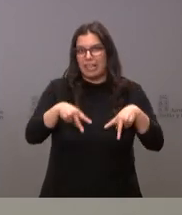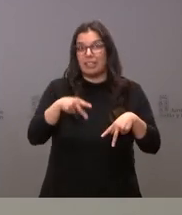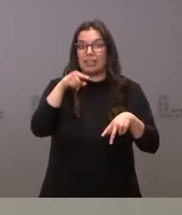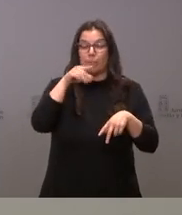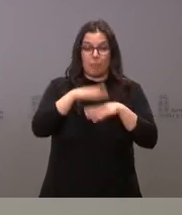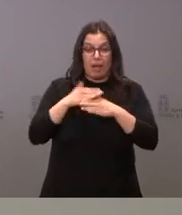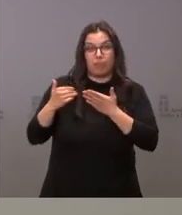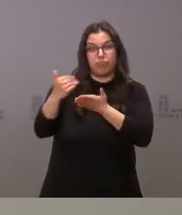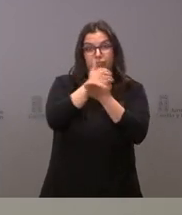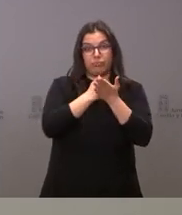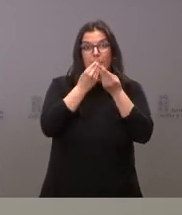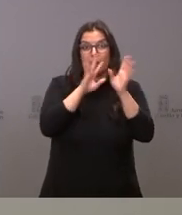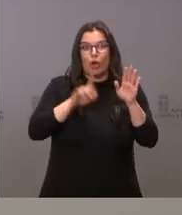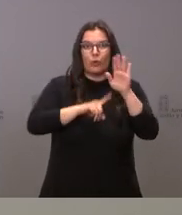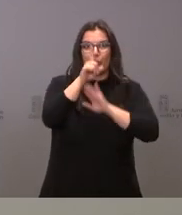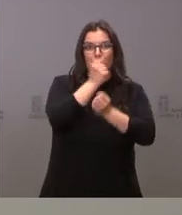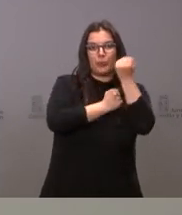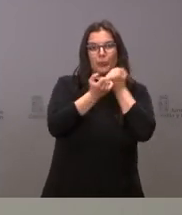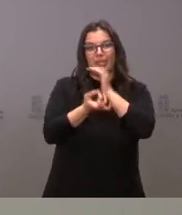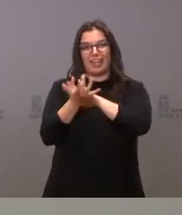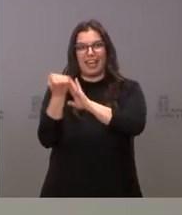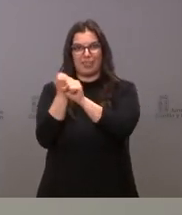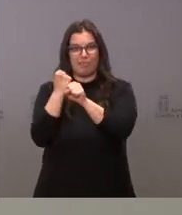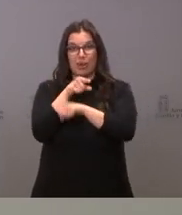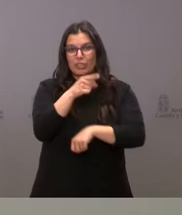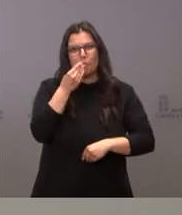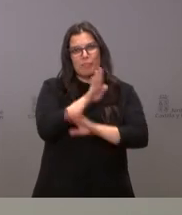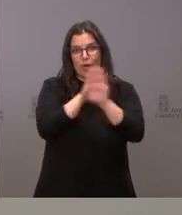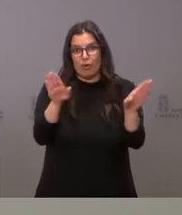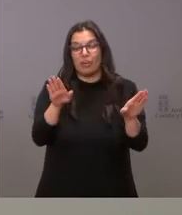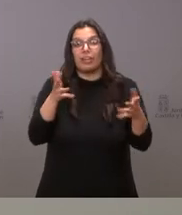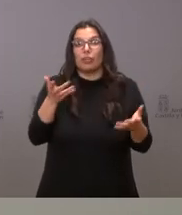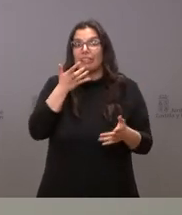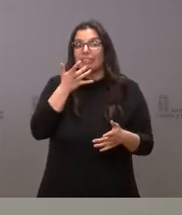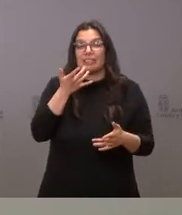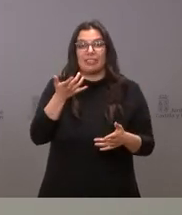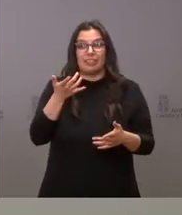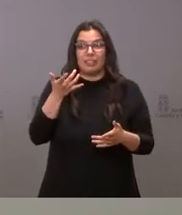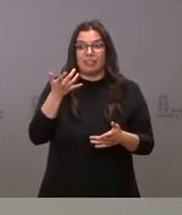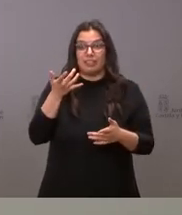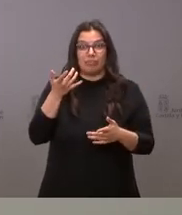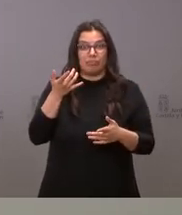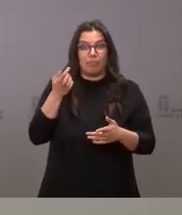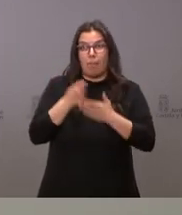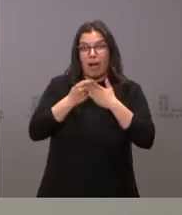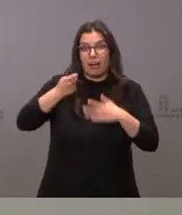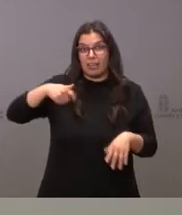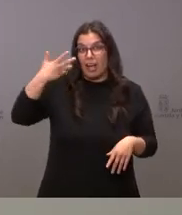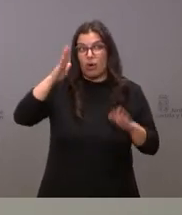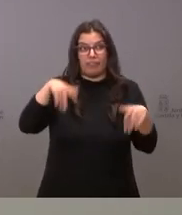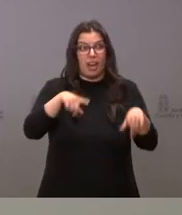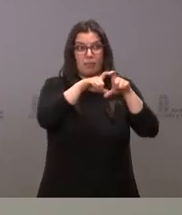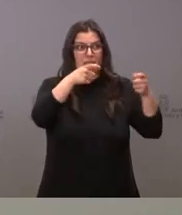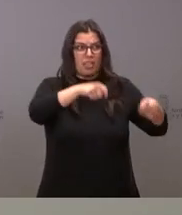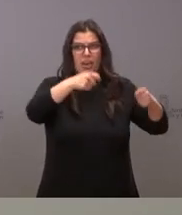la recaudación tributaria es el crecimiento económico y la creación de empleo por tanto cualquier medida que venga a destruir empleo o a perder tejido productivo